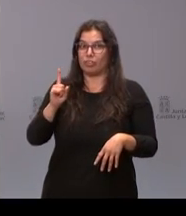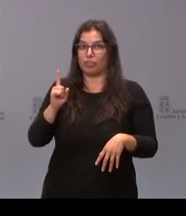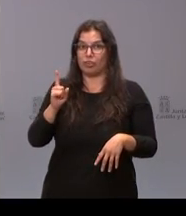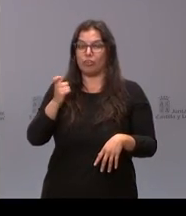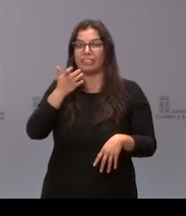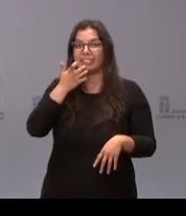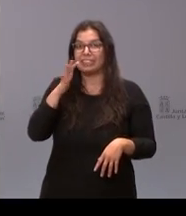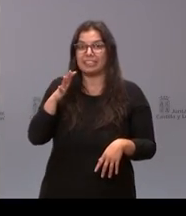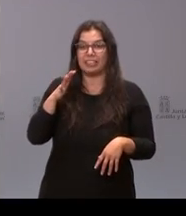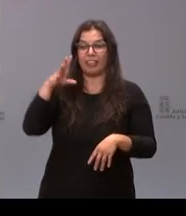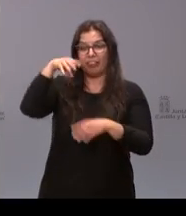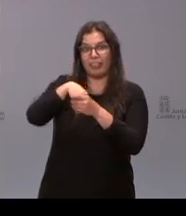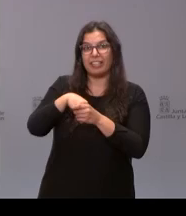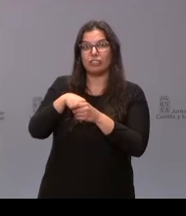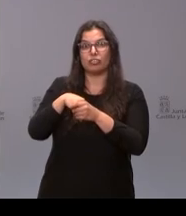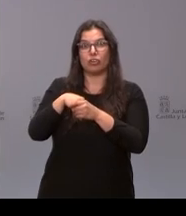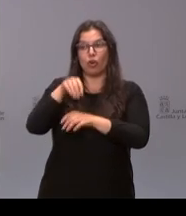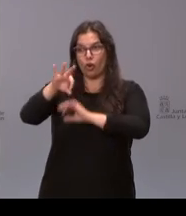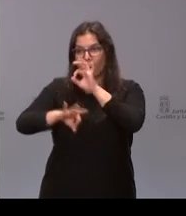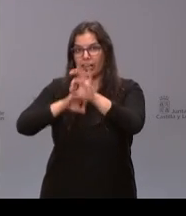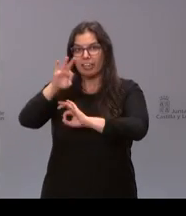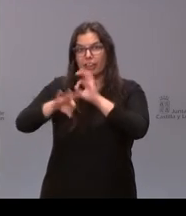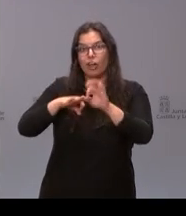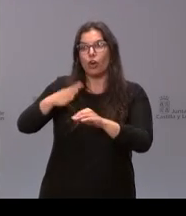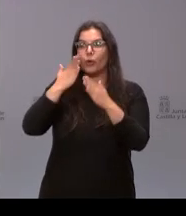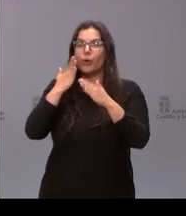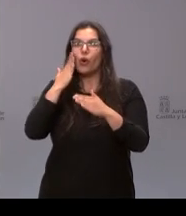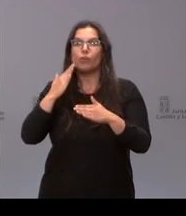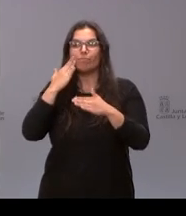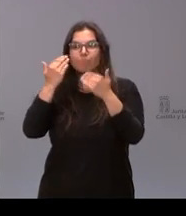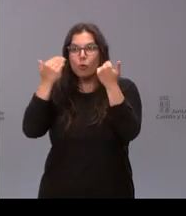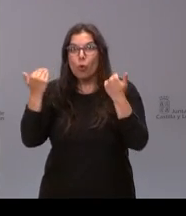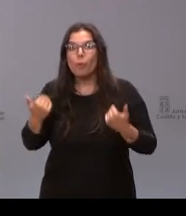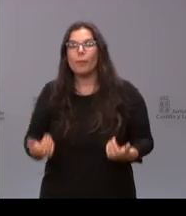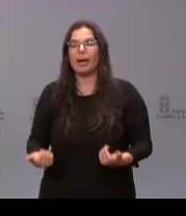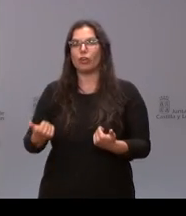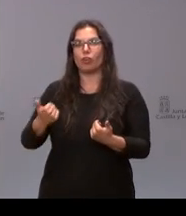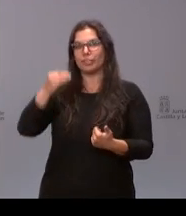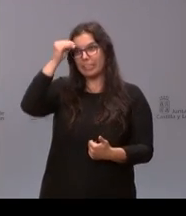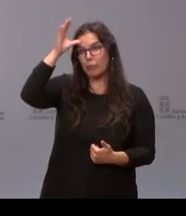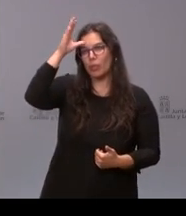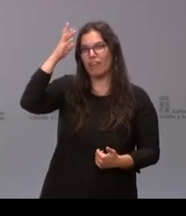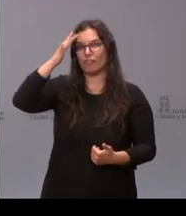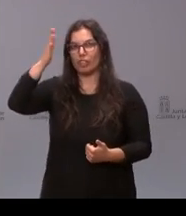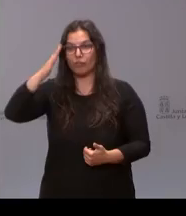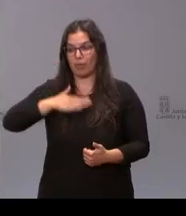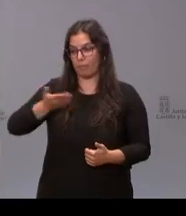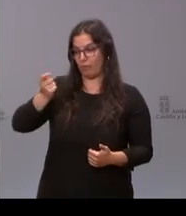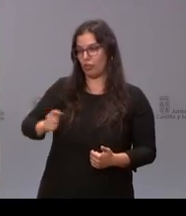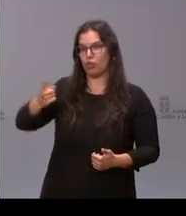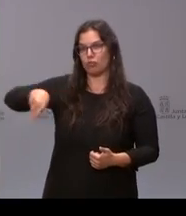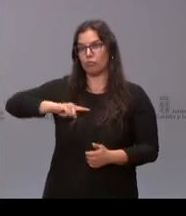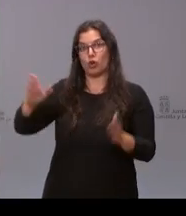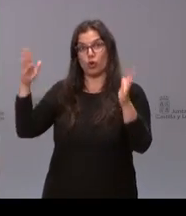física y humana no contiene la esencia de nuestras profesiones la sabiduría la filosofía que no es otra que